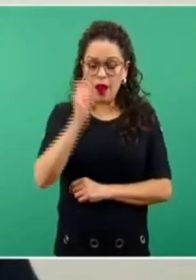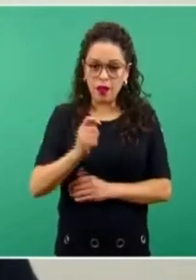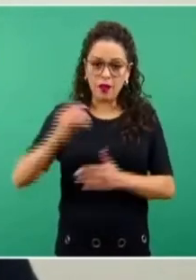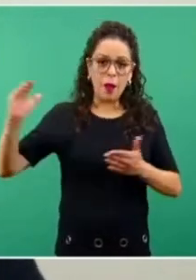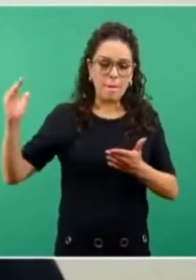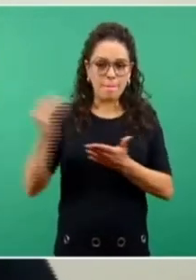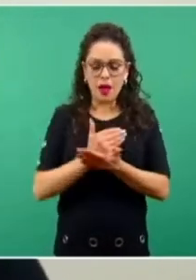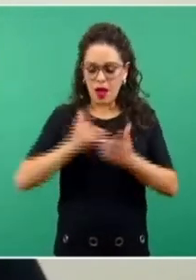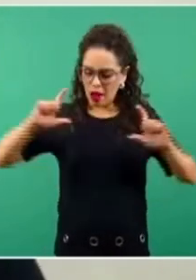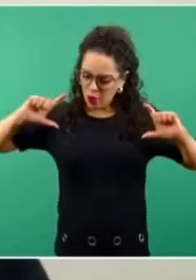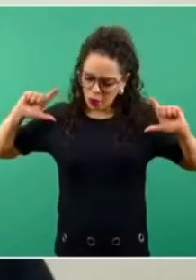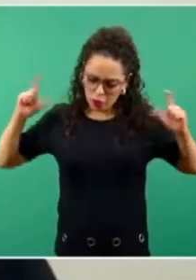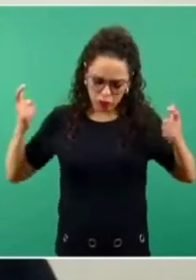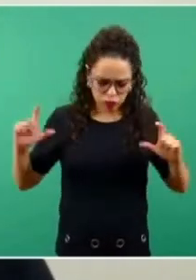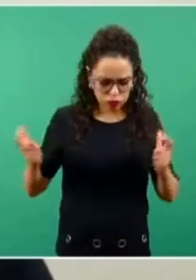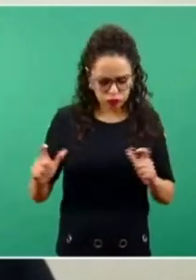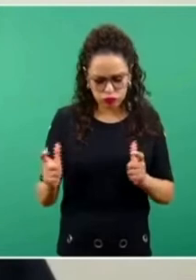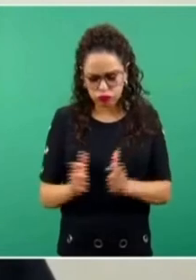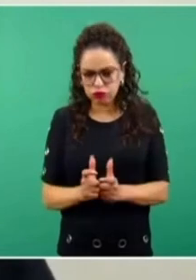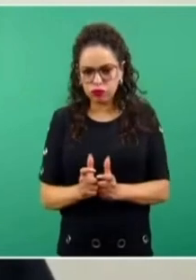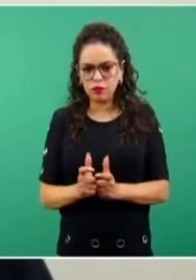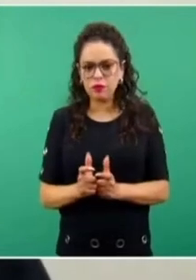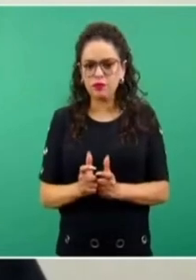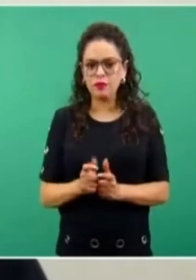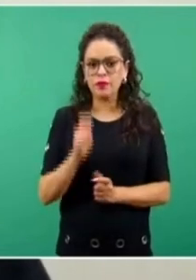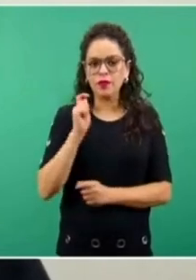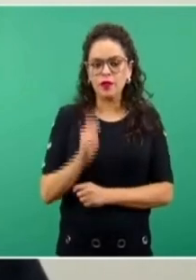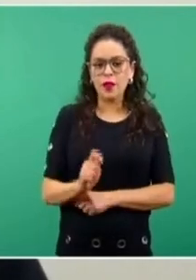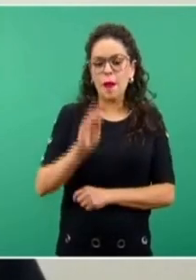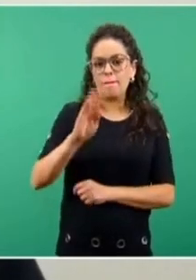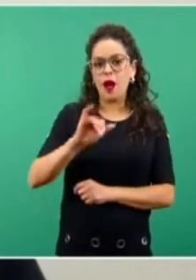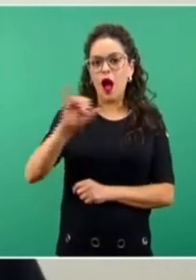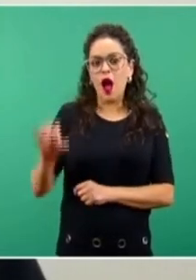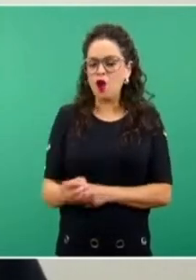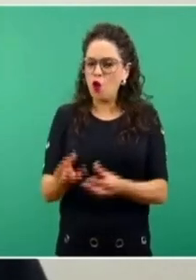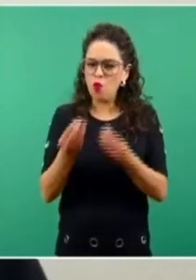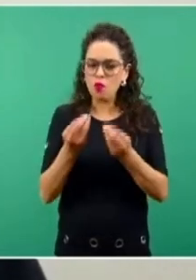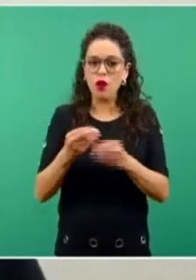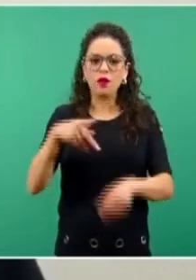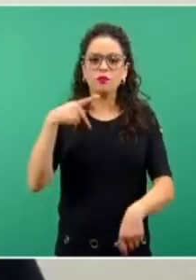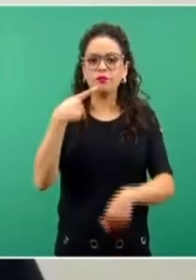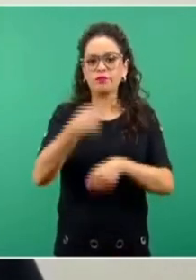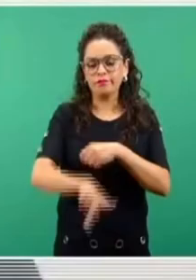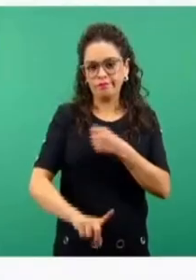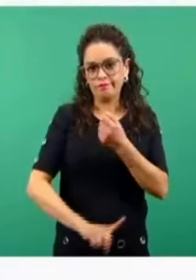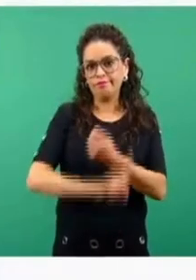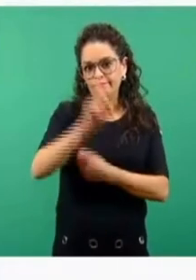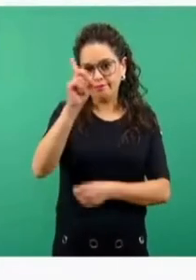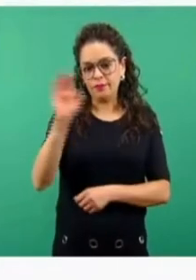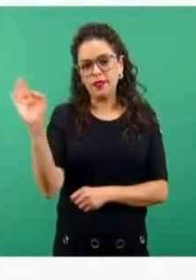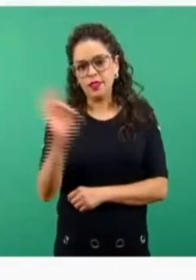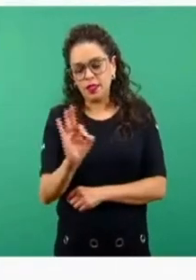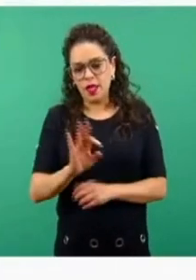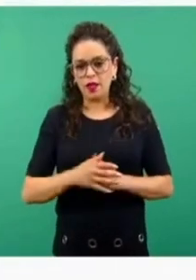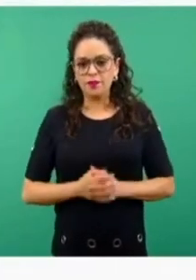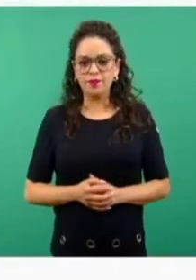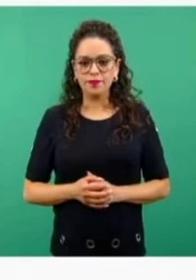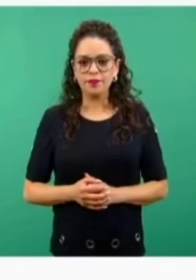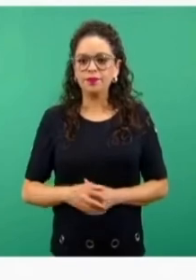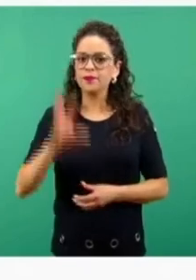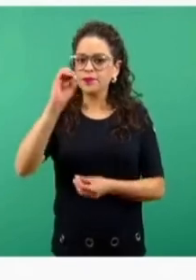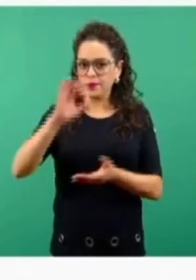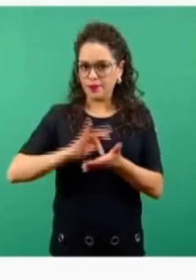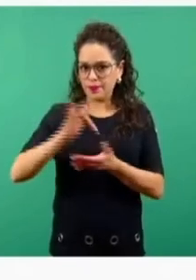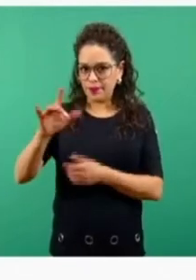más abajo o llevar más bajo el riesgo que se pudiera tener en un momento determinado. Gracias, doctor.